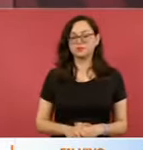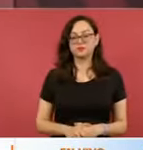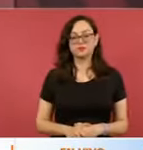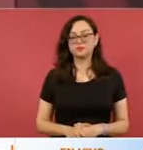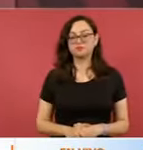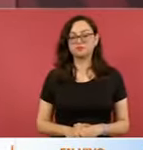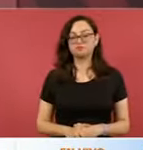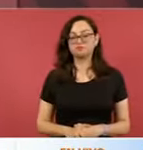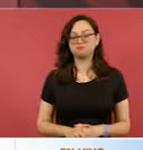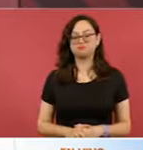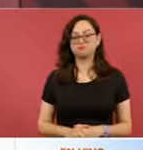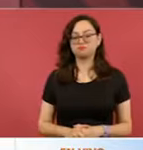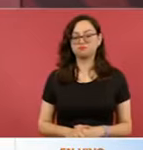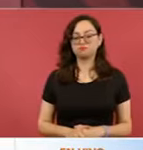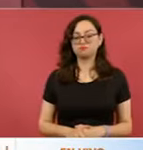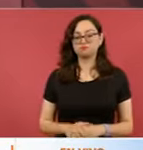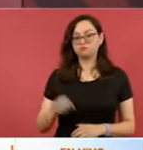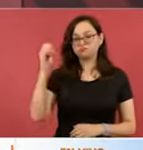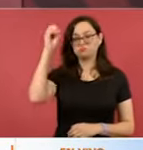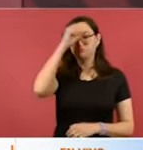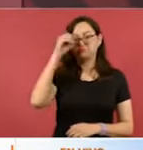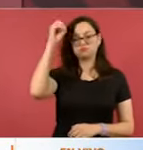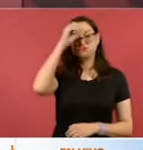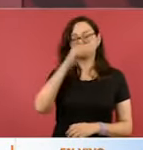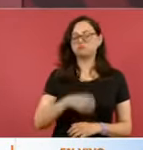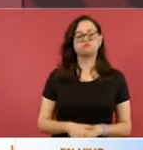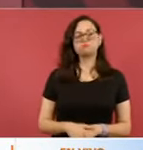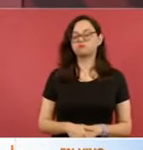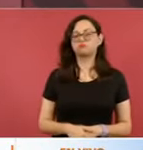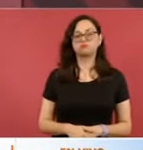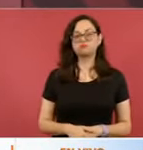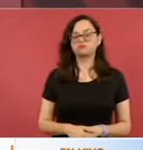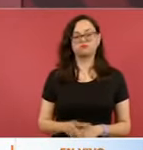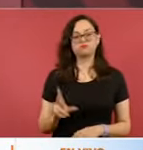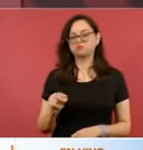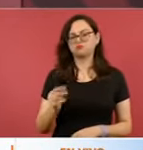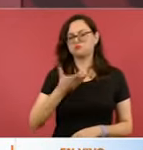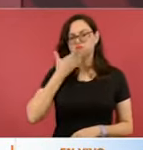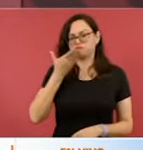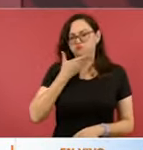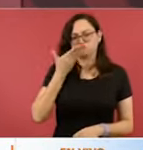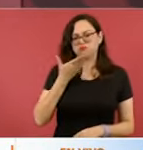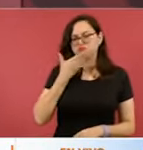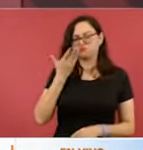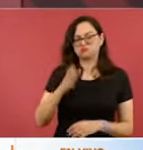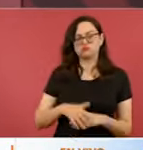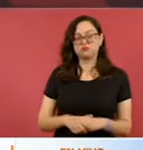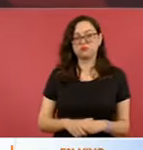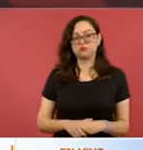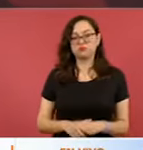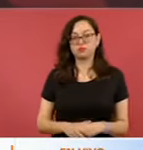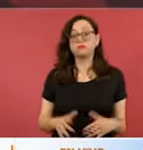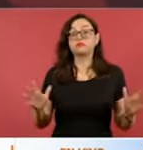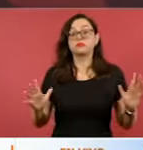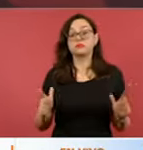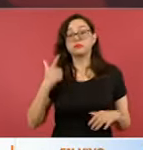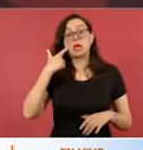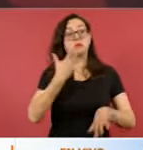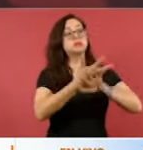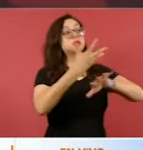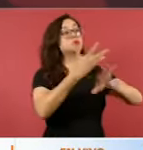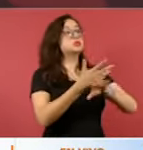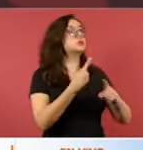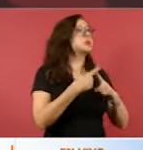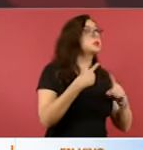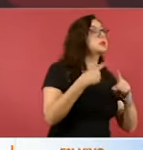no acostumbro, como si me meto a ver qué está pasando en Estados